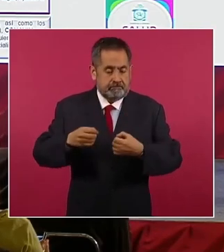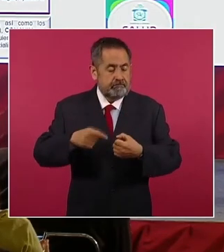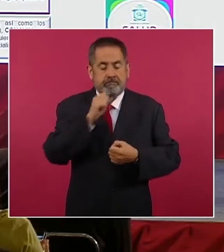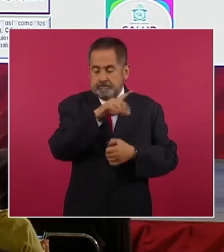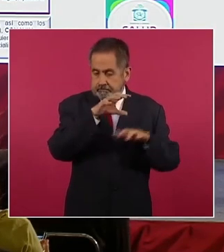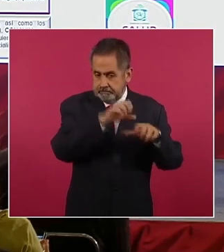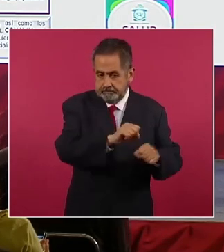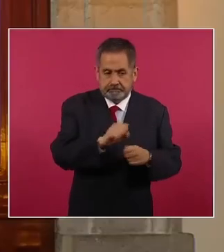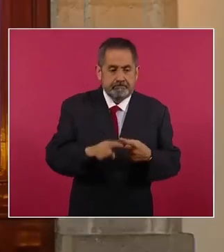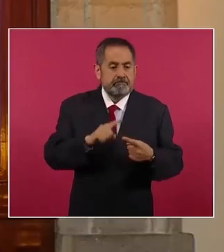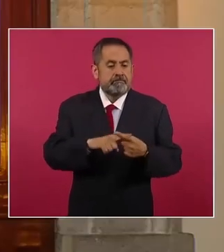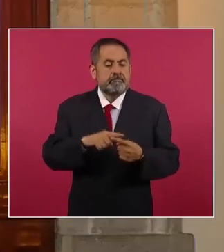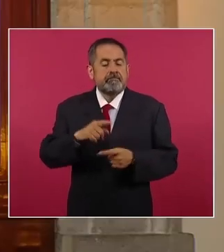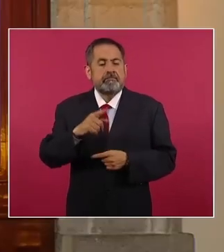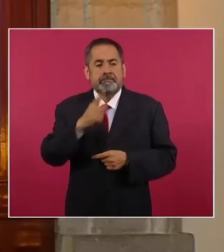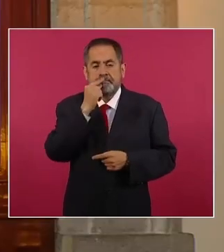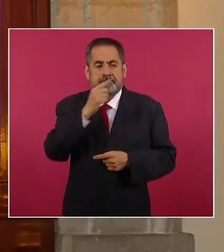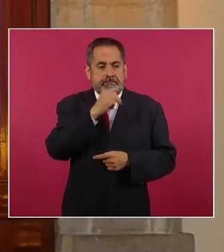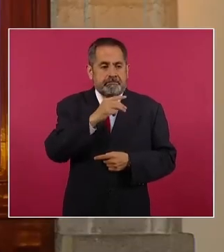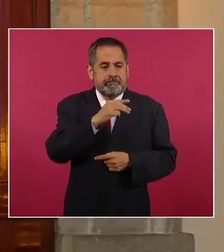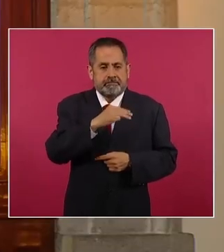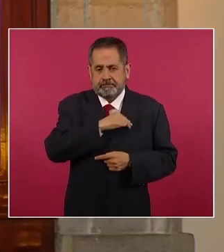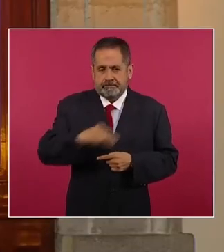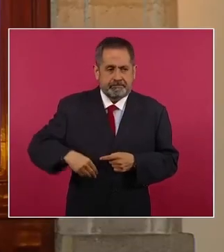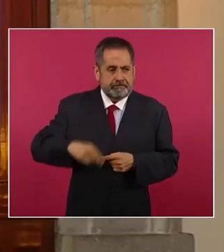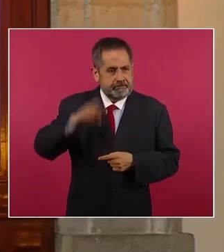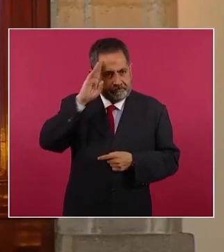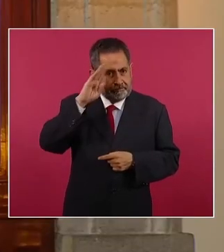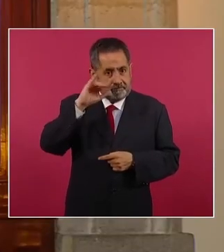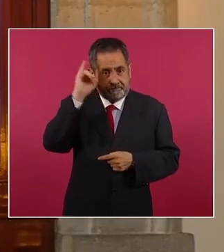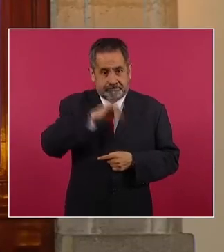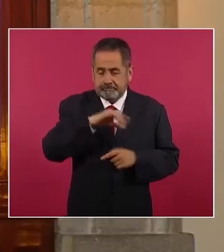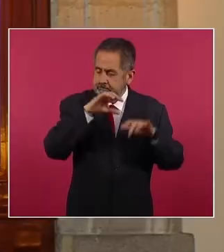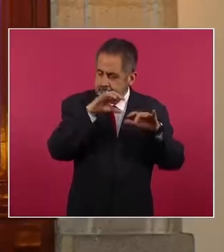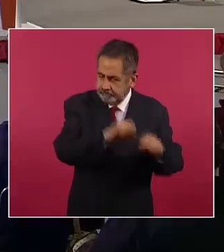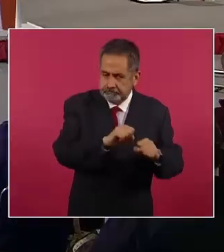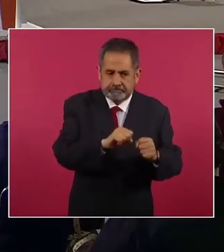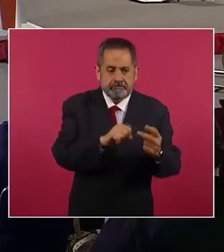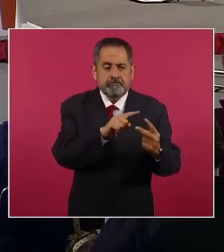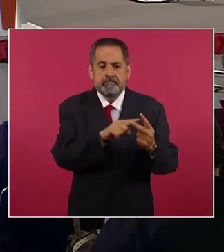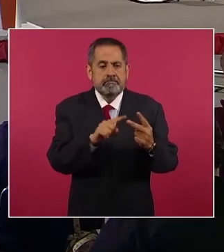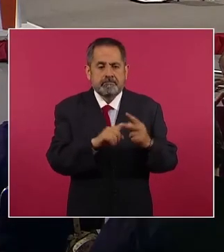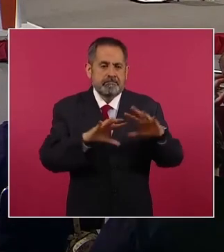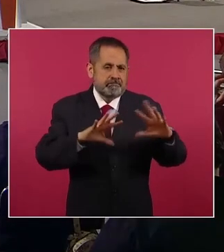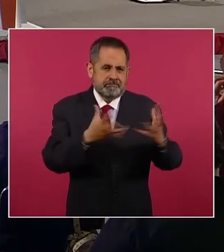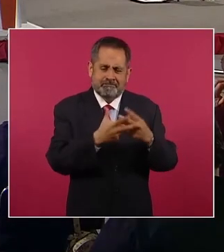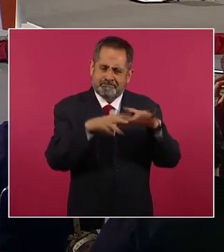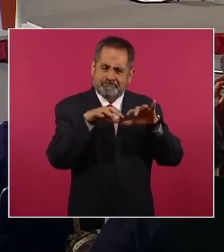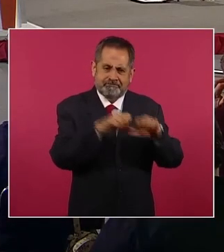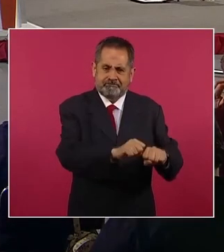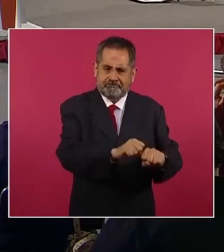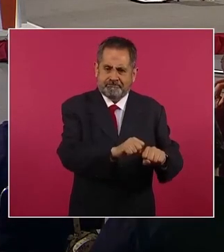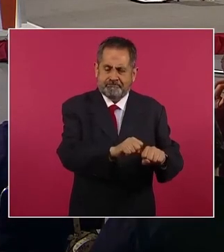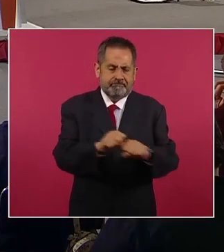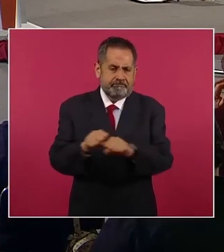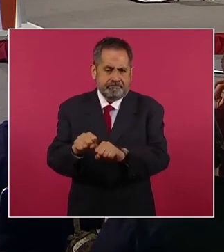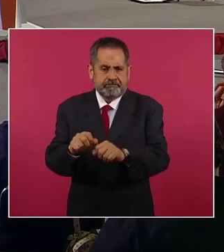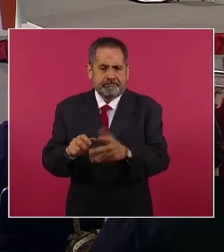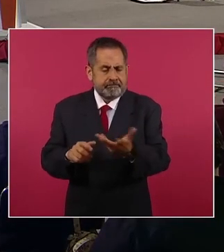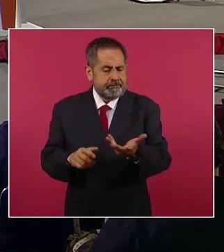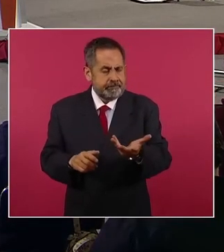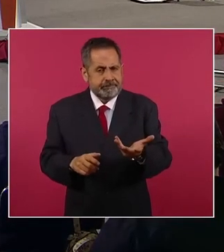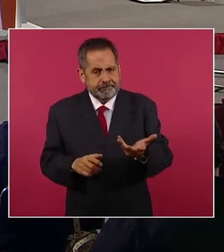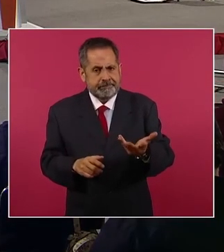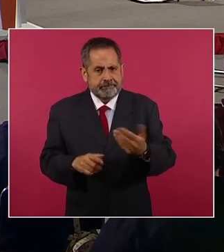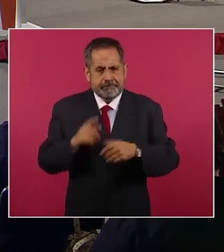comandante de la Policía Municipal y dos elementos de la corporación. Se han realizado al momento